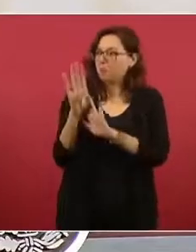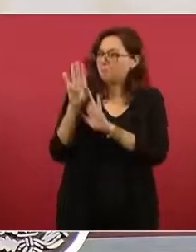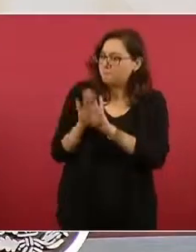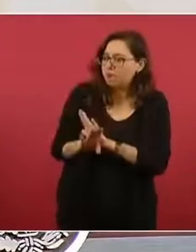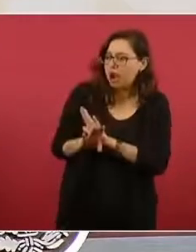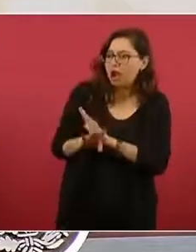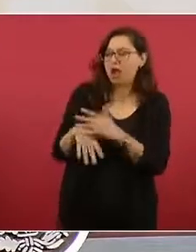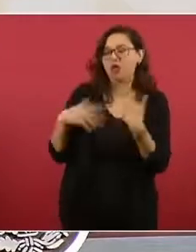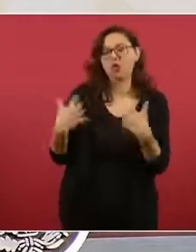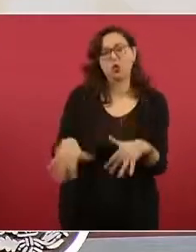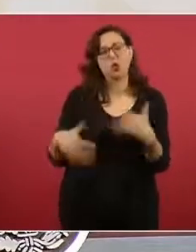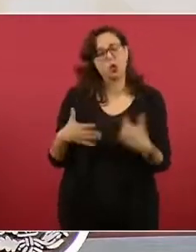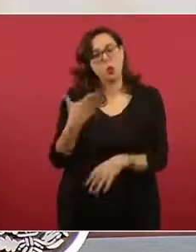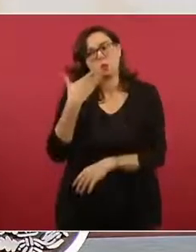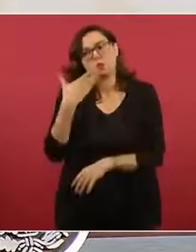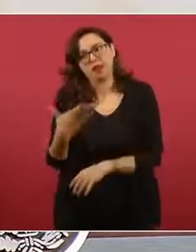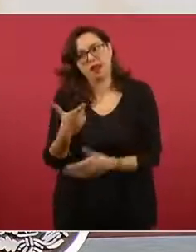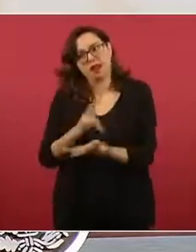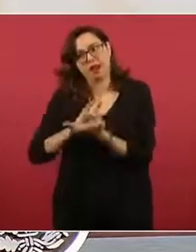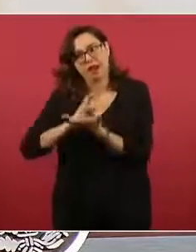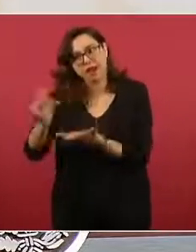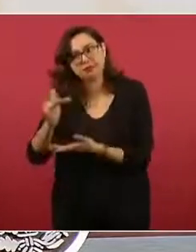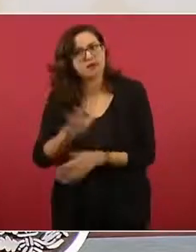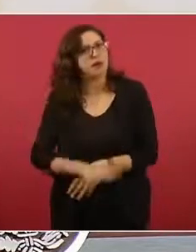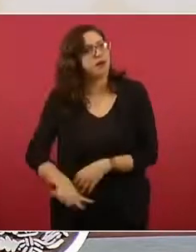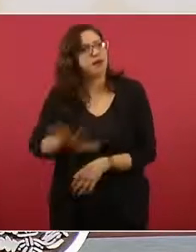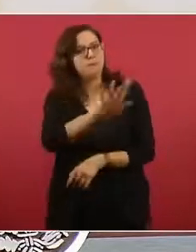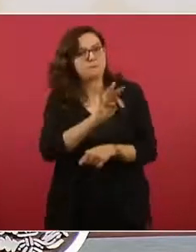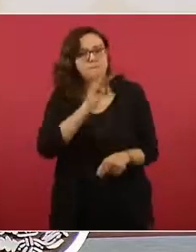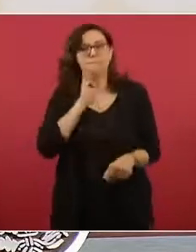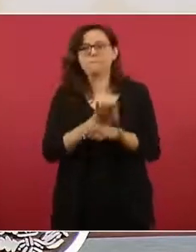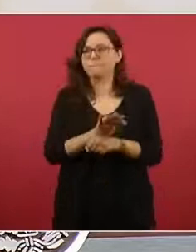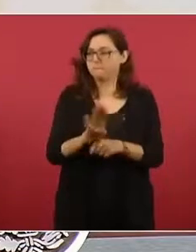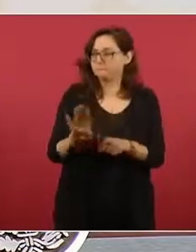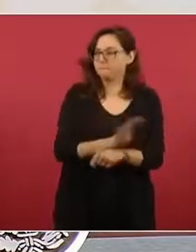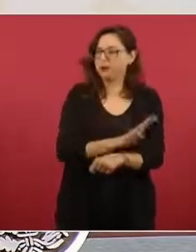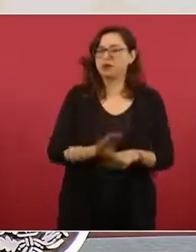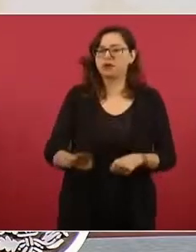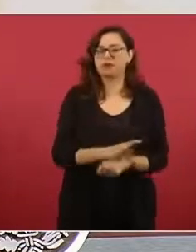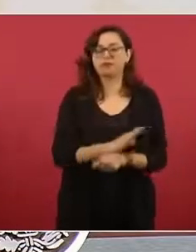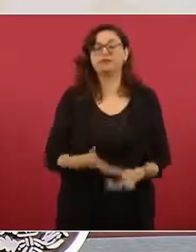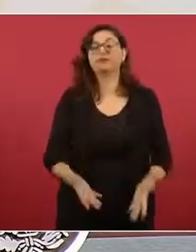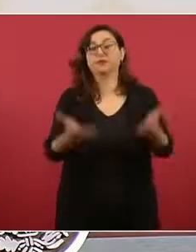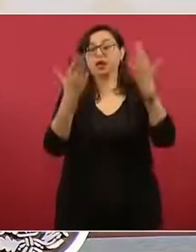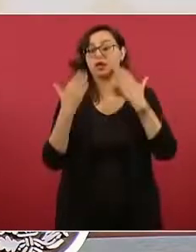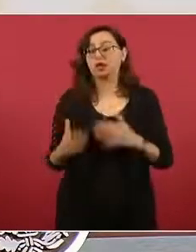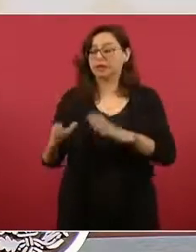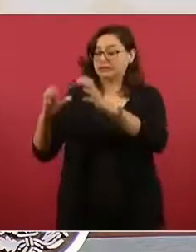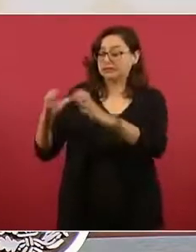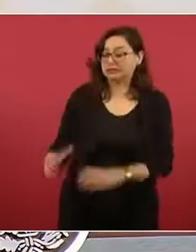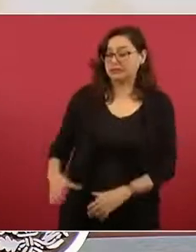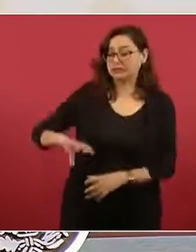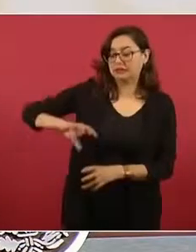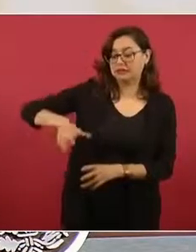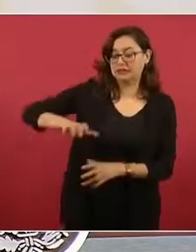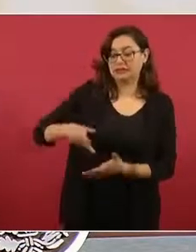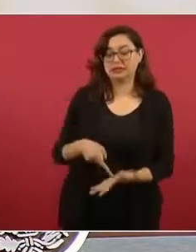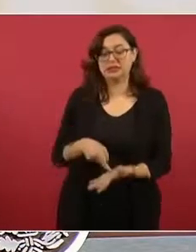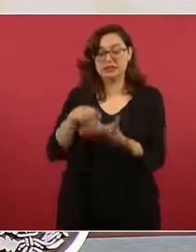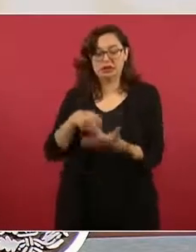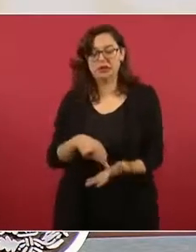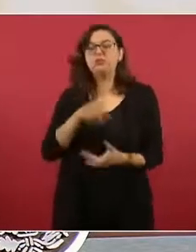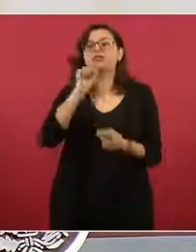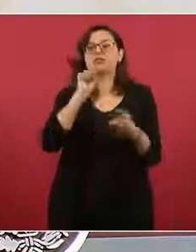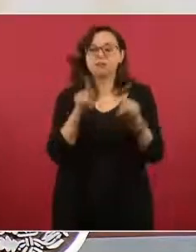de diferencia en favor de los consumidores. Y si lo vemos ahora para cilindros de gas por kilo, también hay